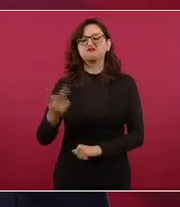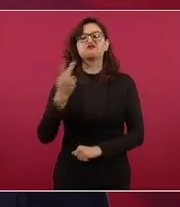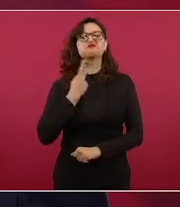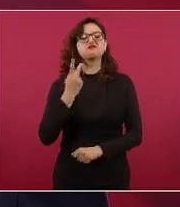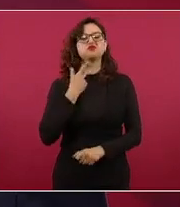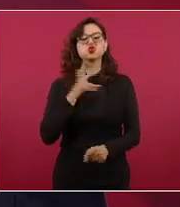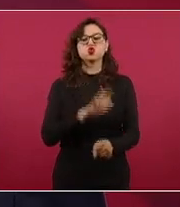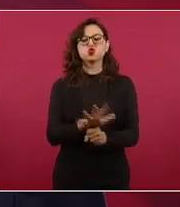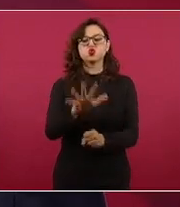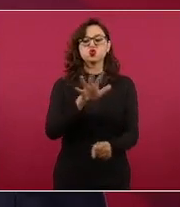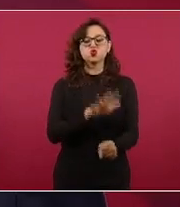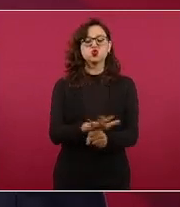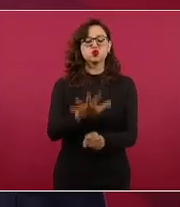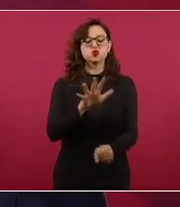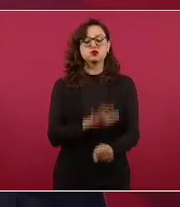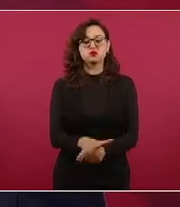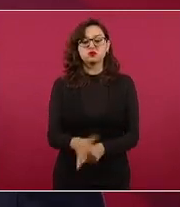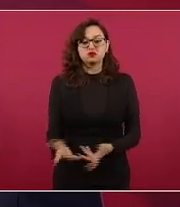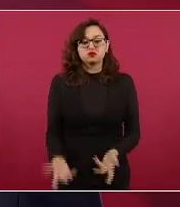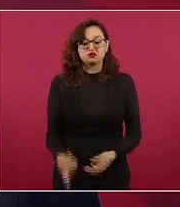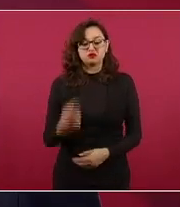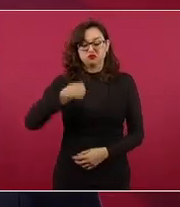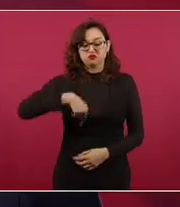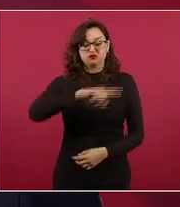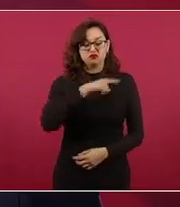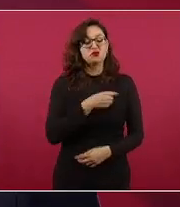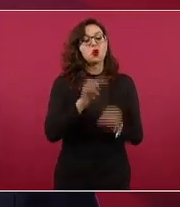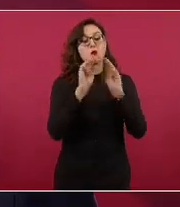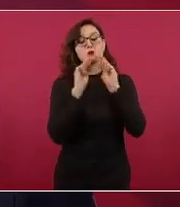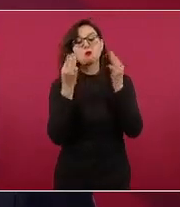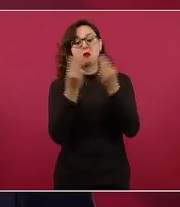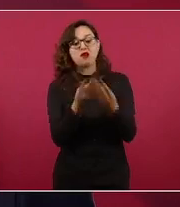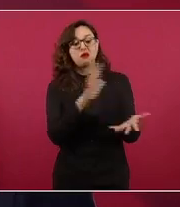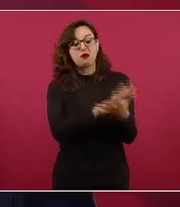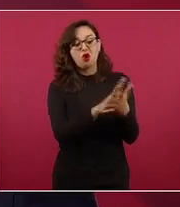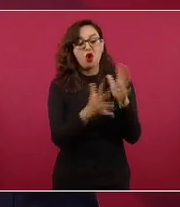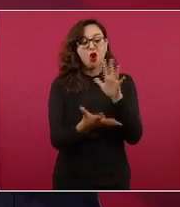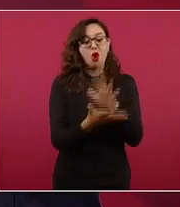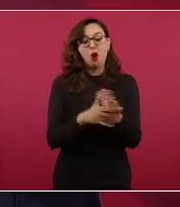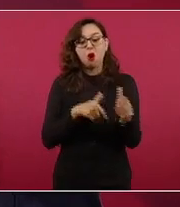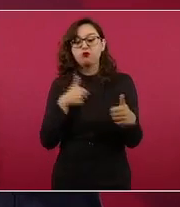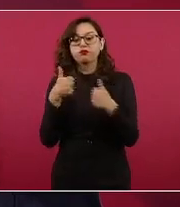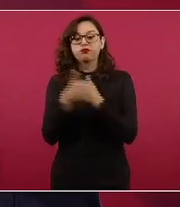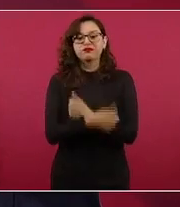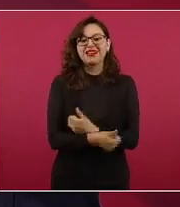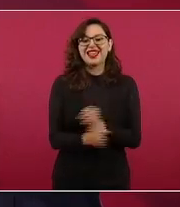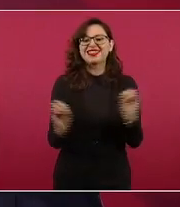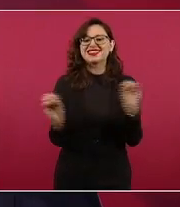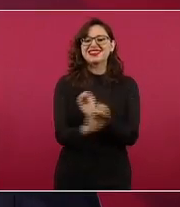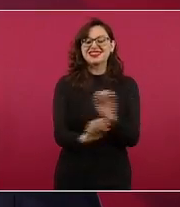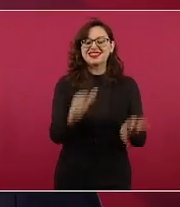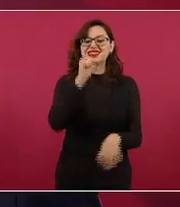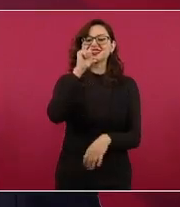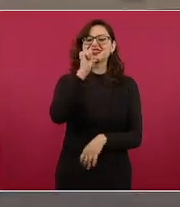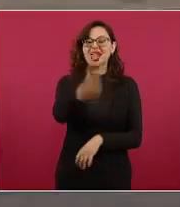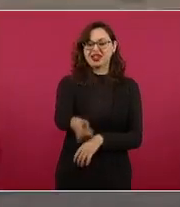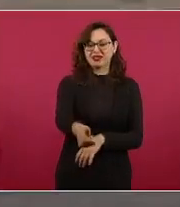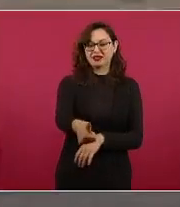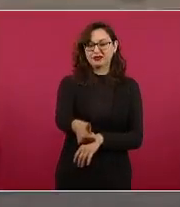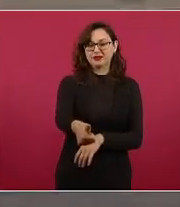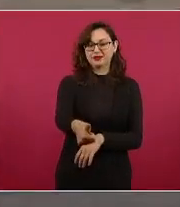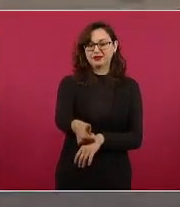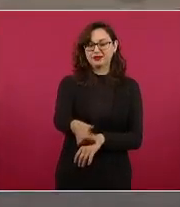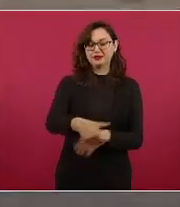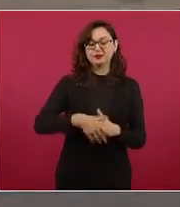establecemos relaciones de complicidad con nadie ¿sabes qué pasaba antes